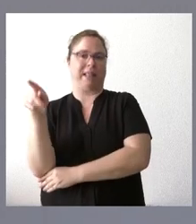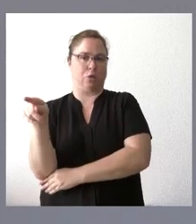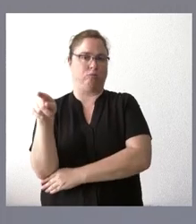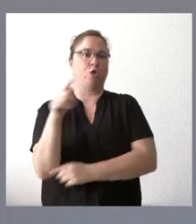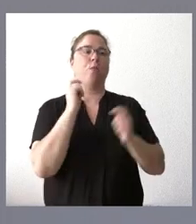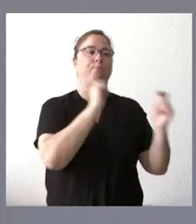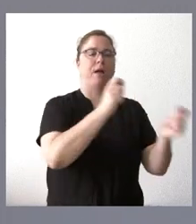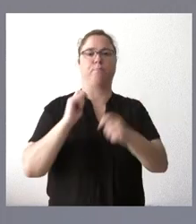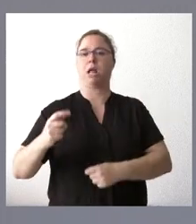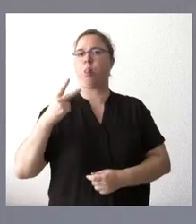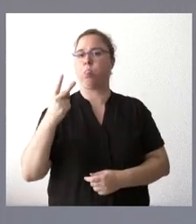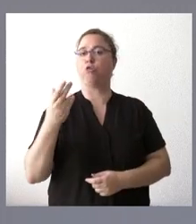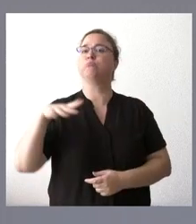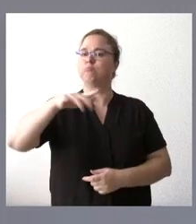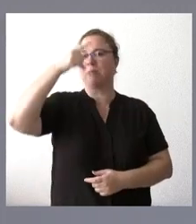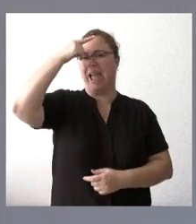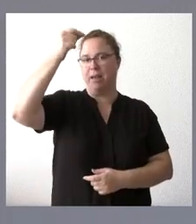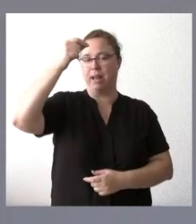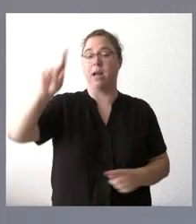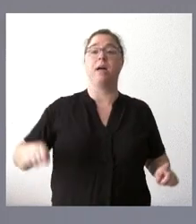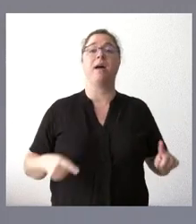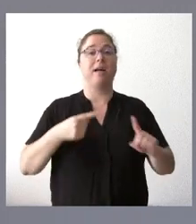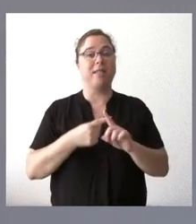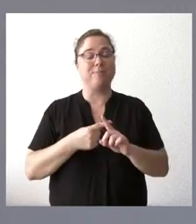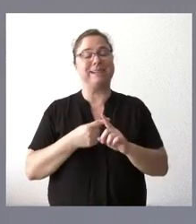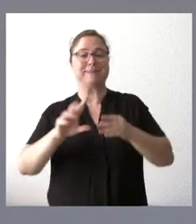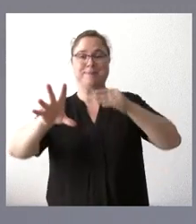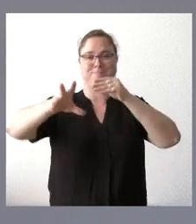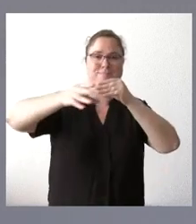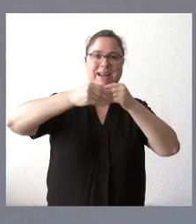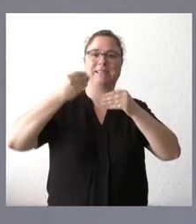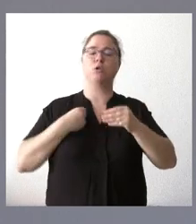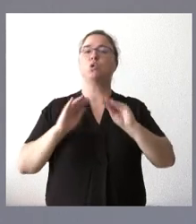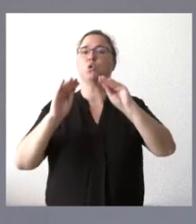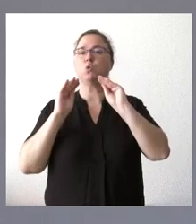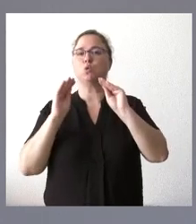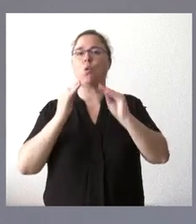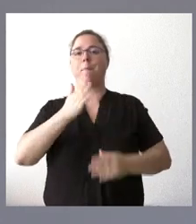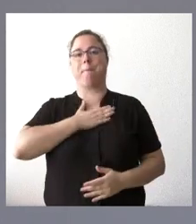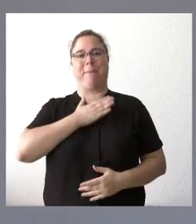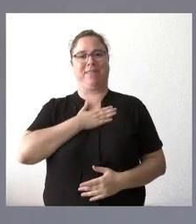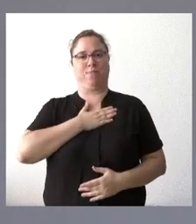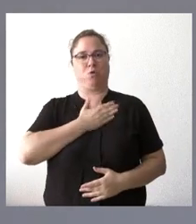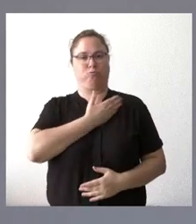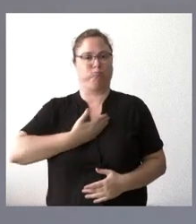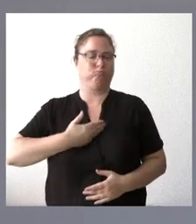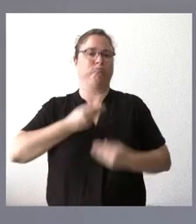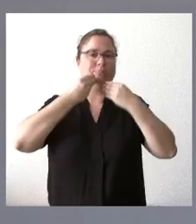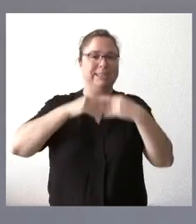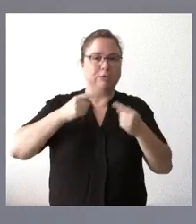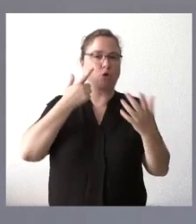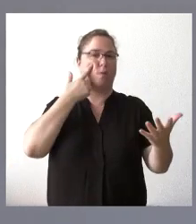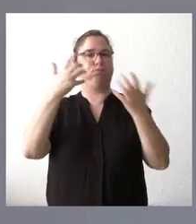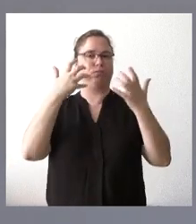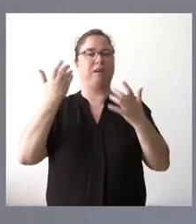Dos actuaciones en Ávila que, además, vienen a complementar el capital en patrimonio histórico y artístico